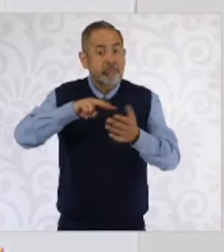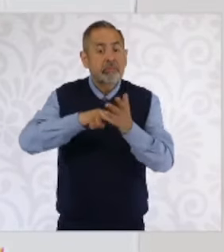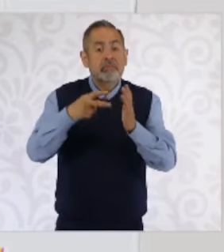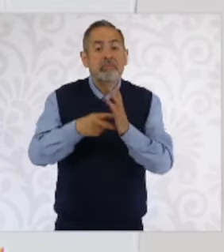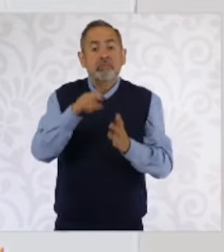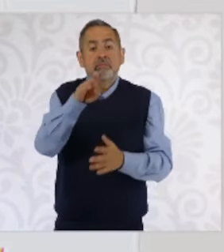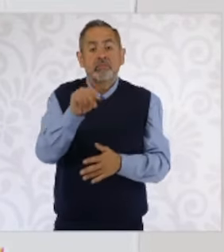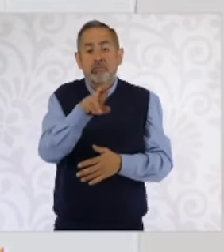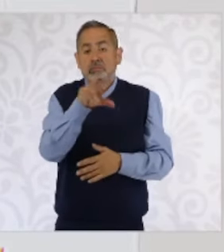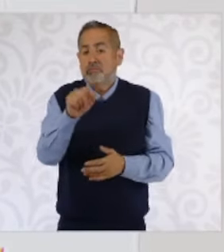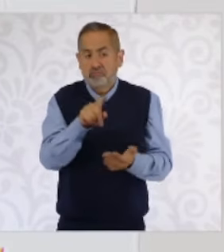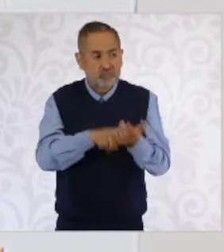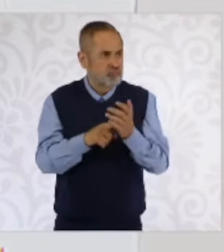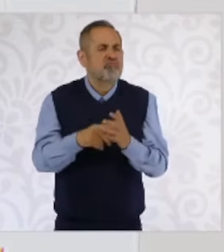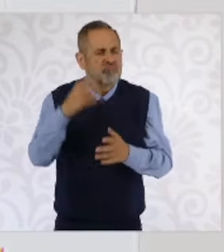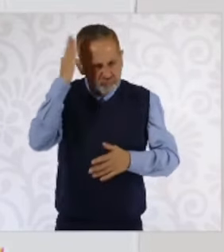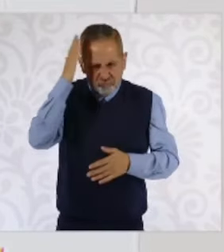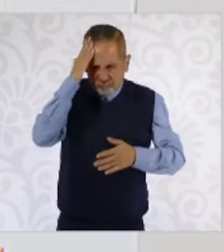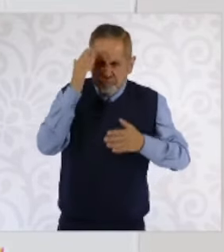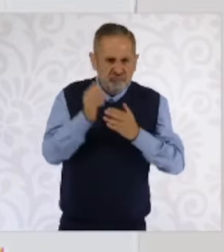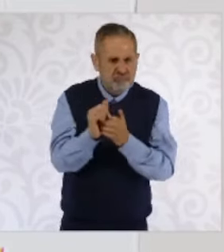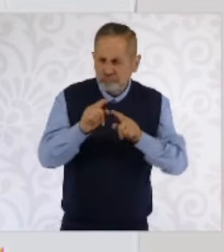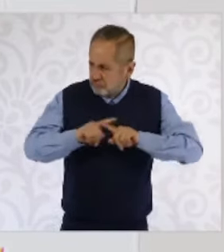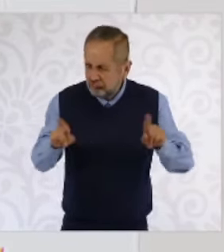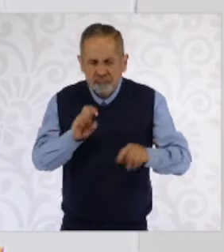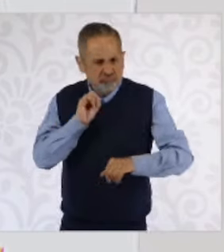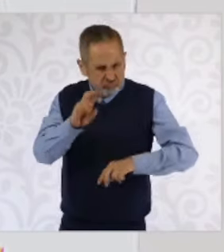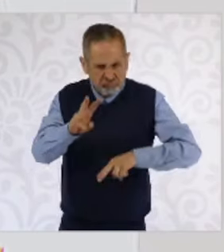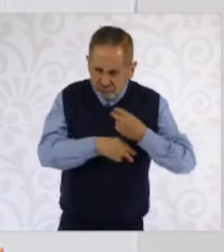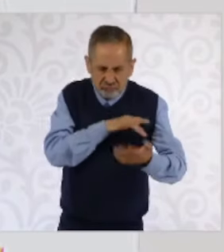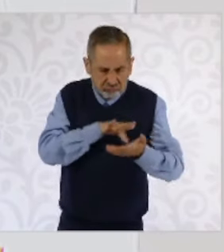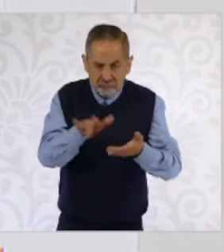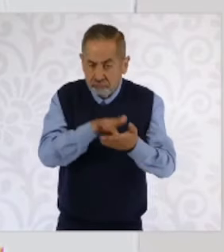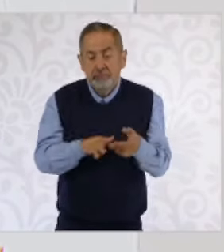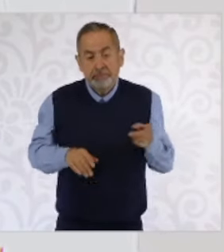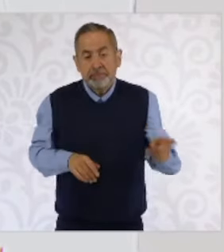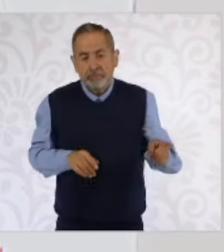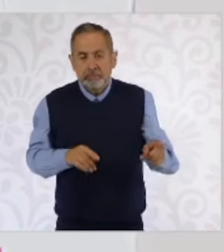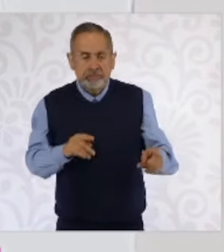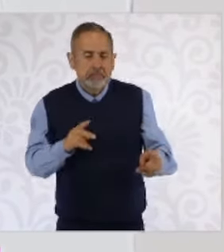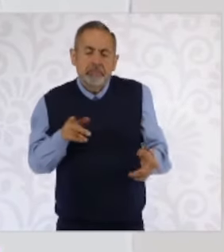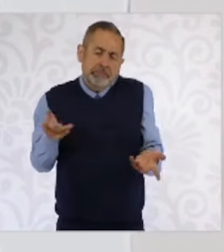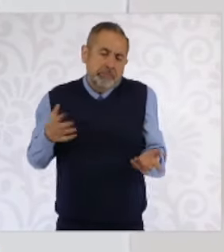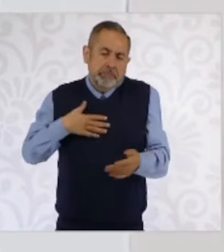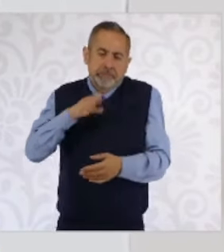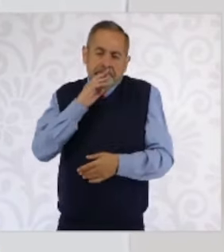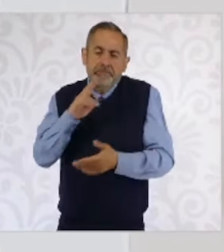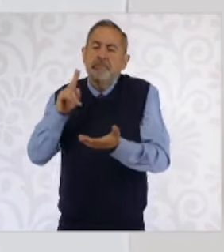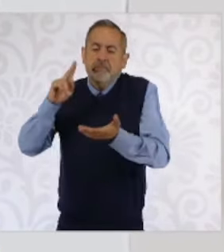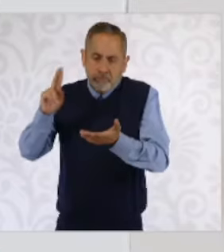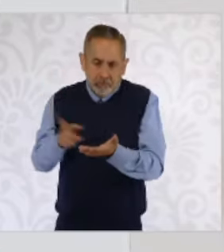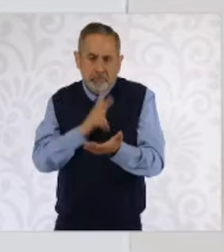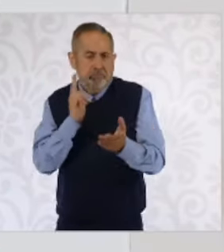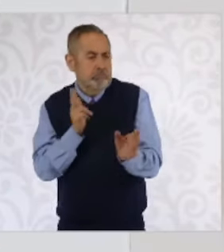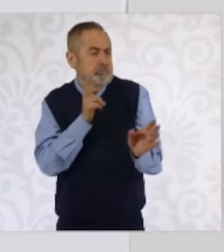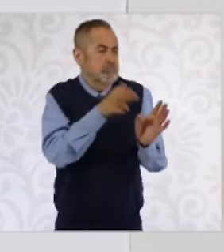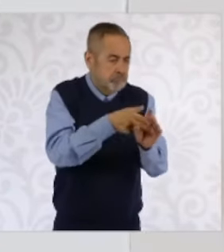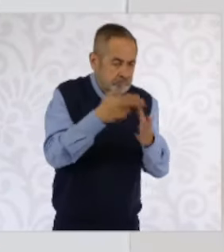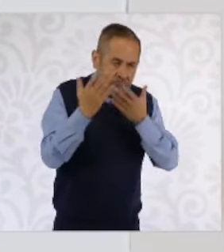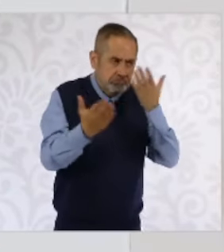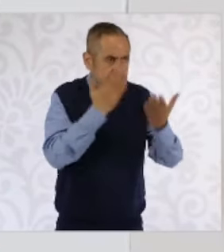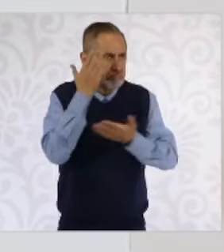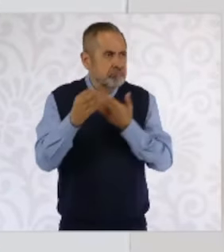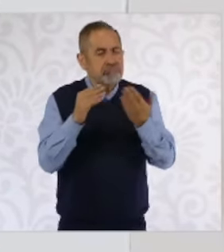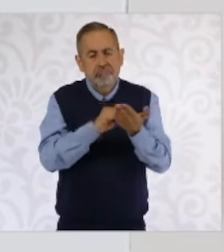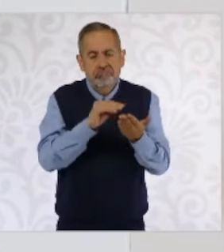Barrosierra, pues tuvo un papel completamente distinto y ahí pudo regresar a continuar sus estudios